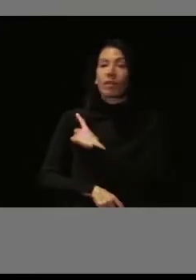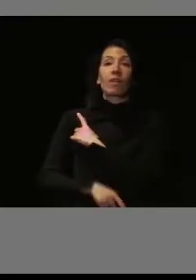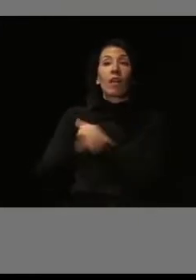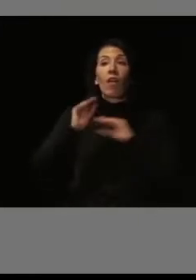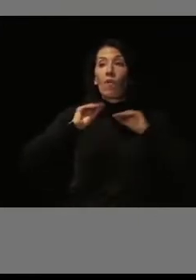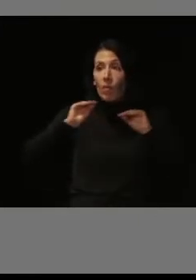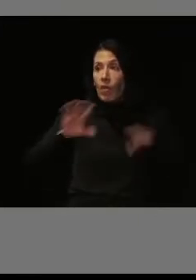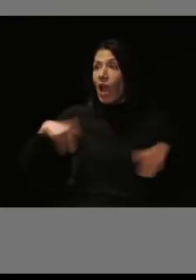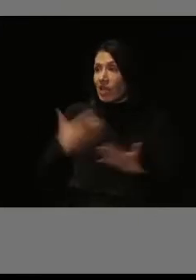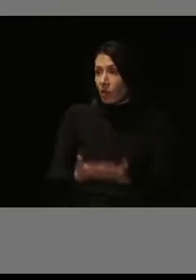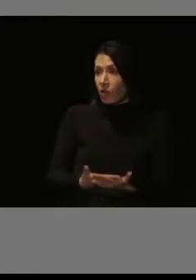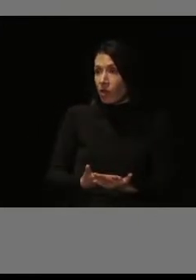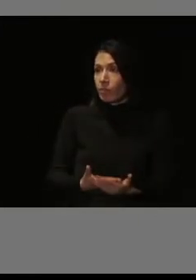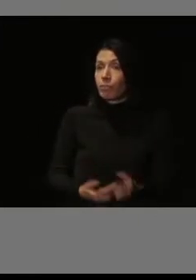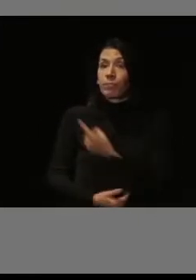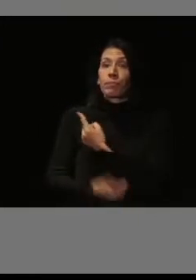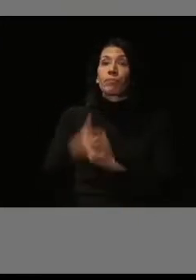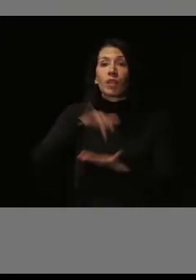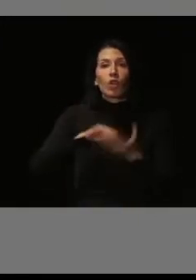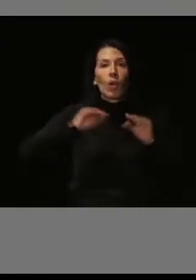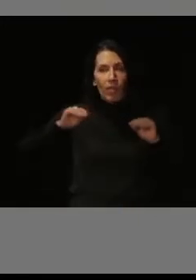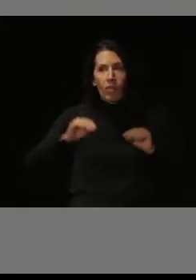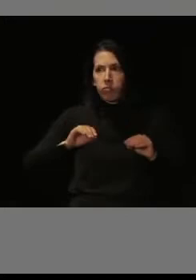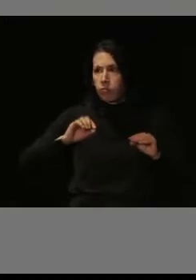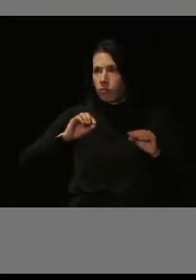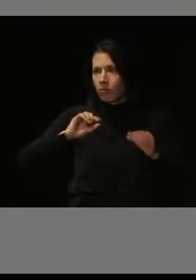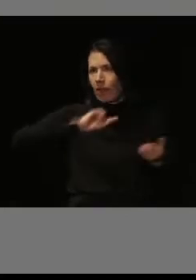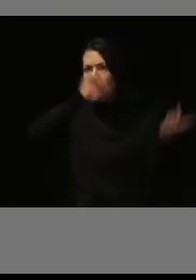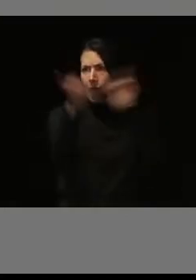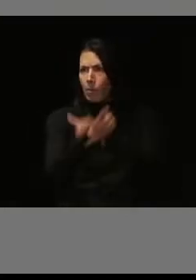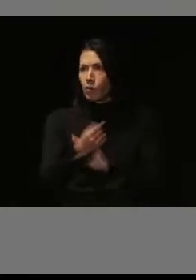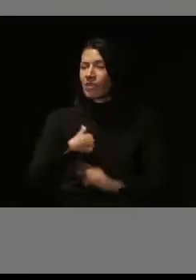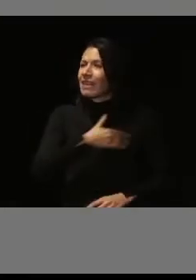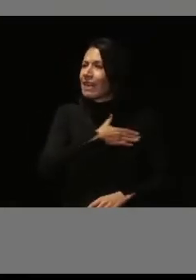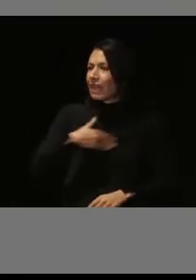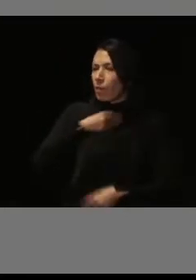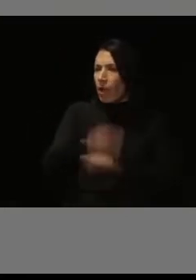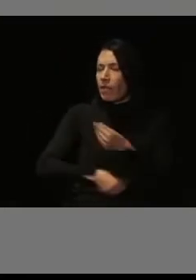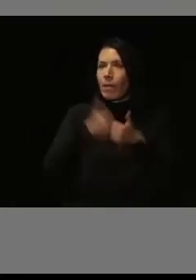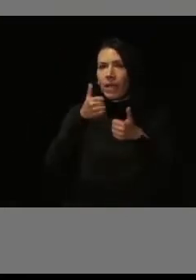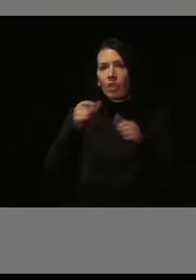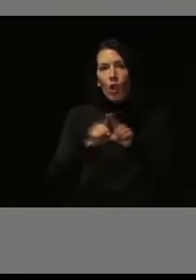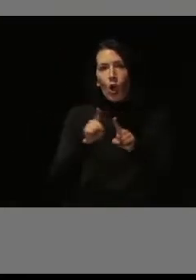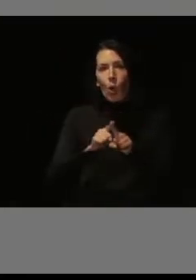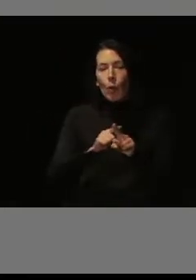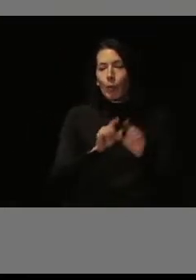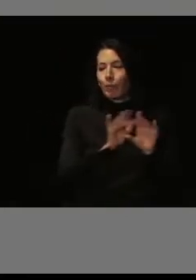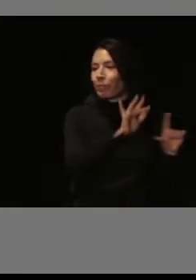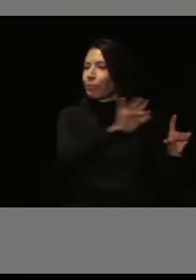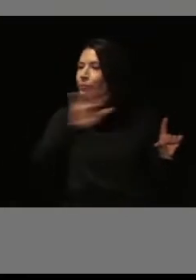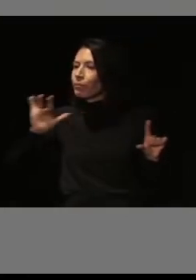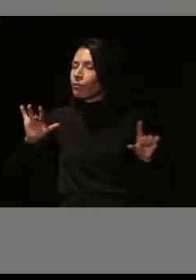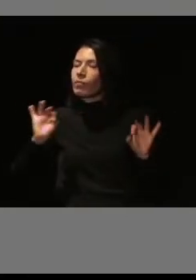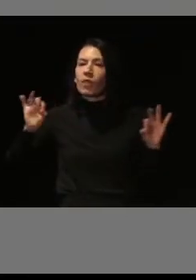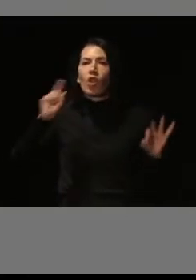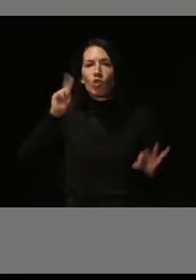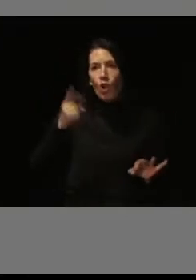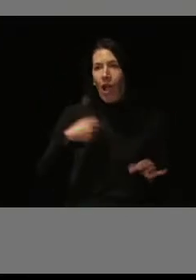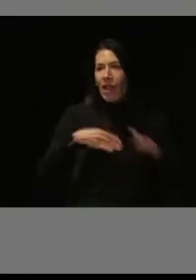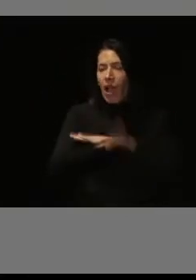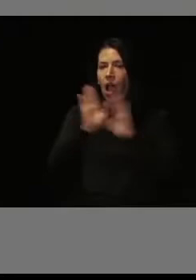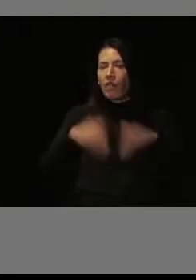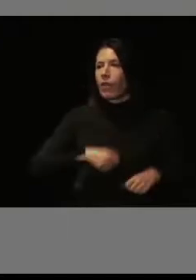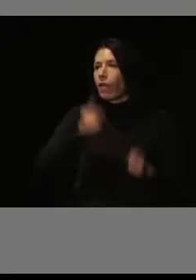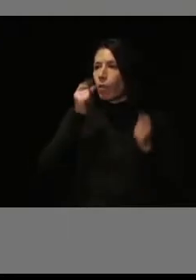impartida hasta el momento. En la formación le hemos dado un giro, queríamos hacer un itinerario formativo exclusivo solo para accesibilidad y nos